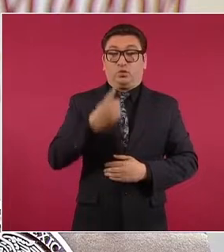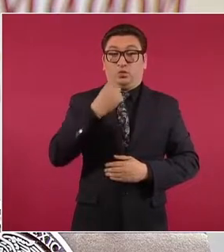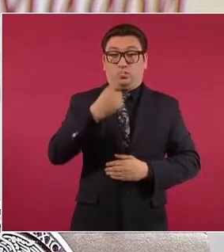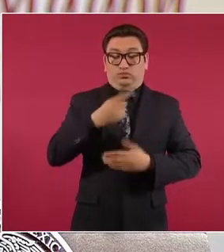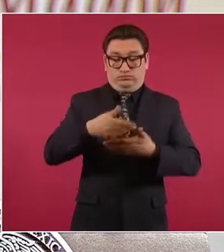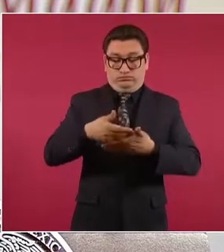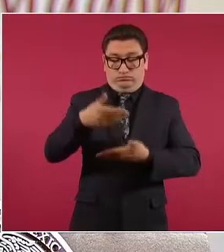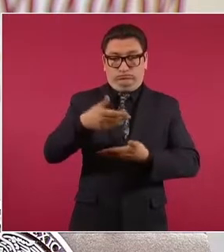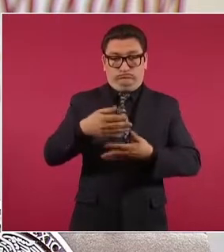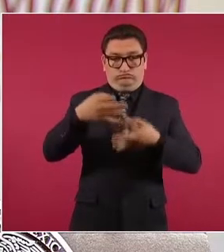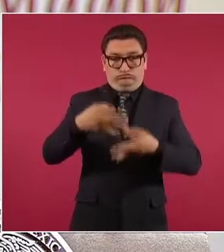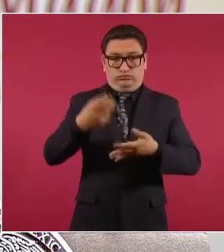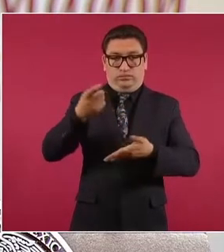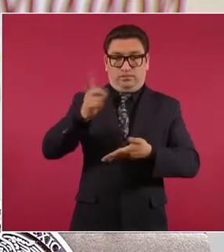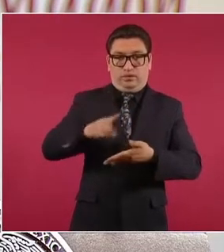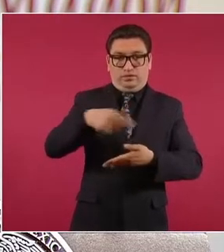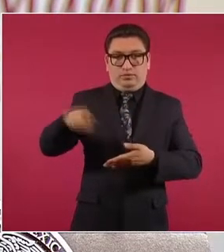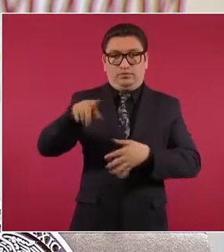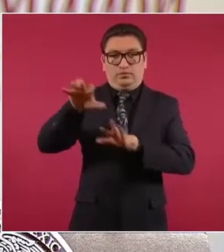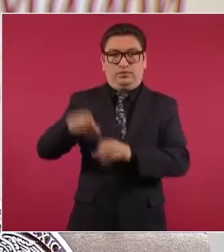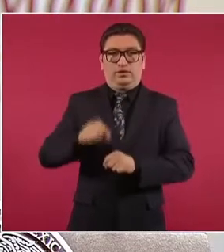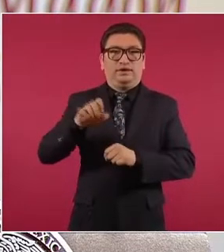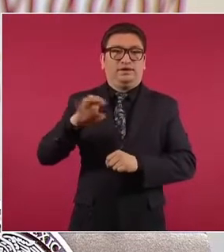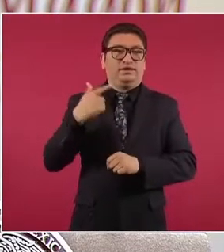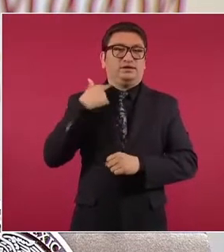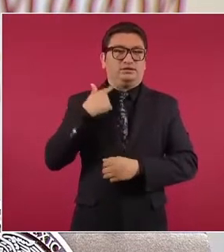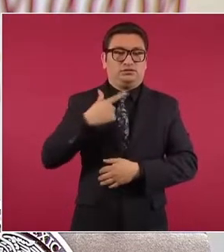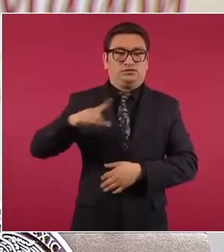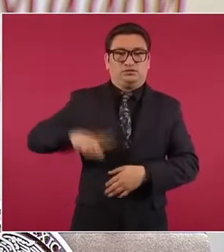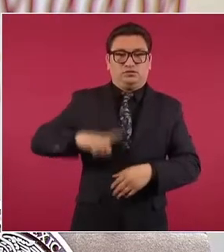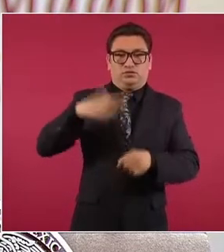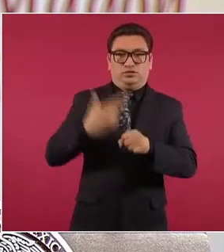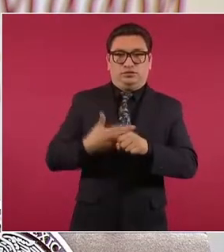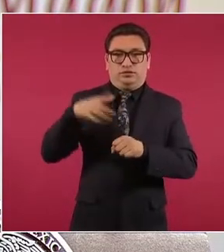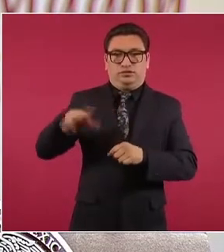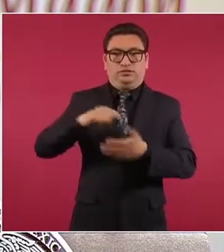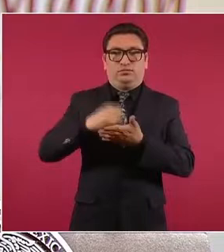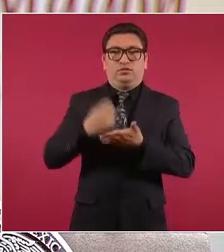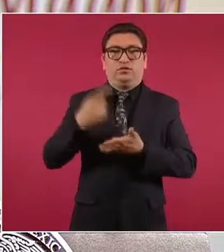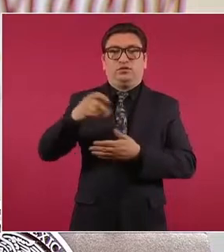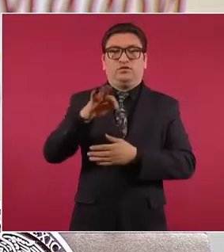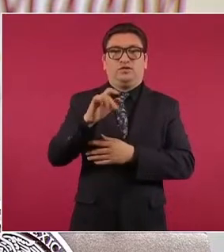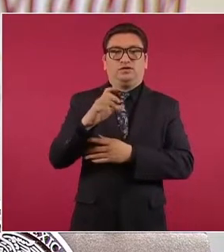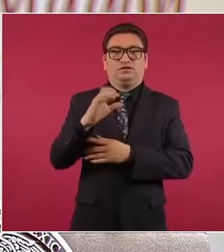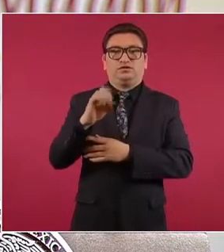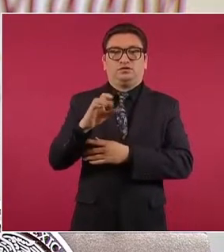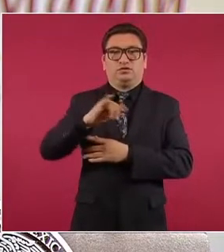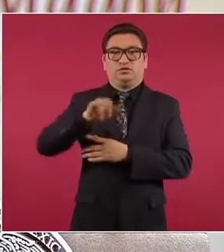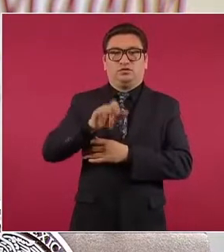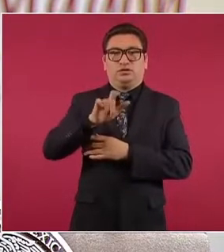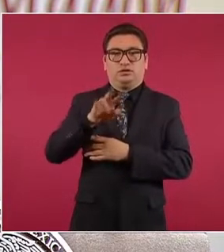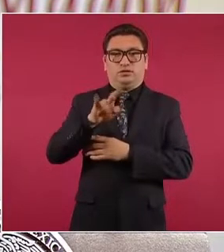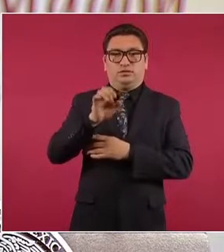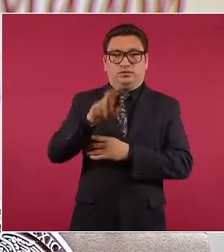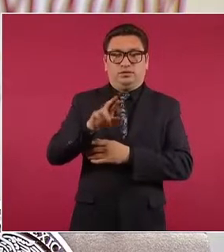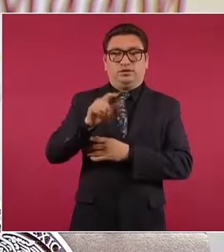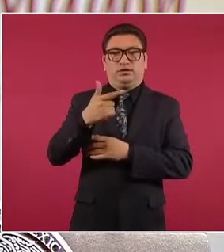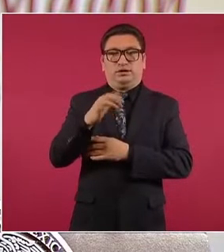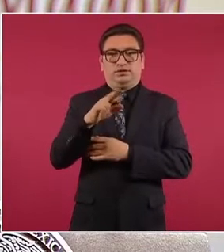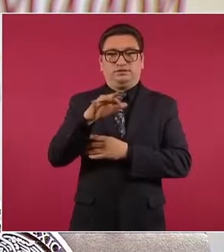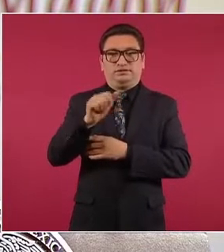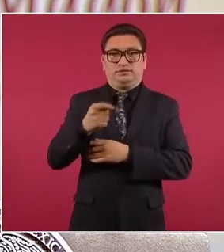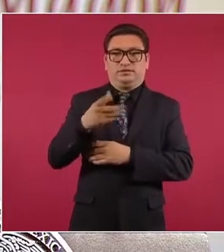en contra del exgobernador de Tamaulipas, Francisco Javier García Cabeza de Vaca.